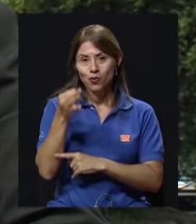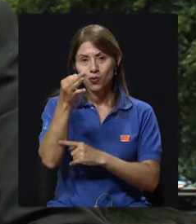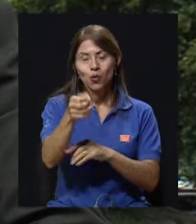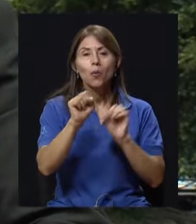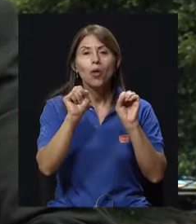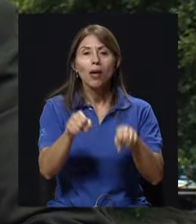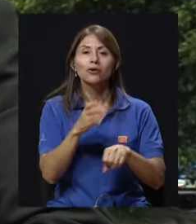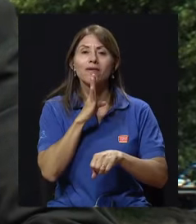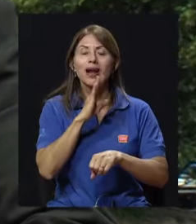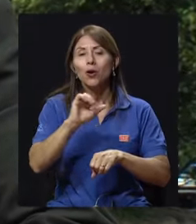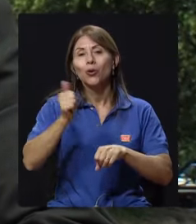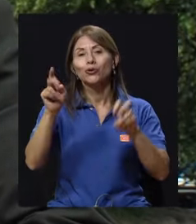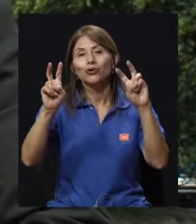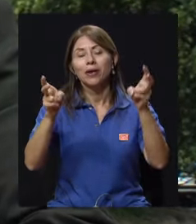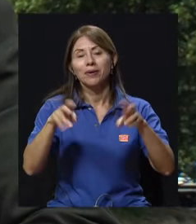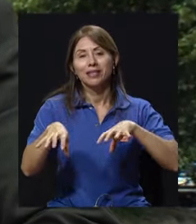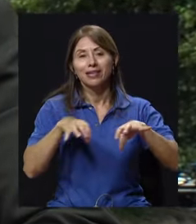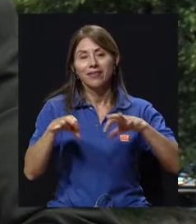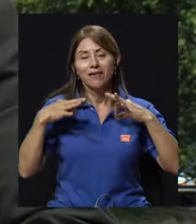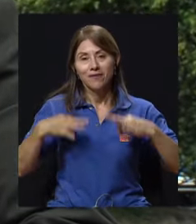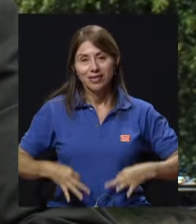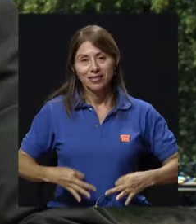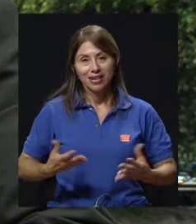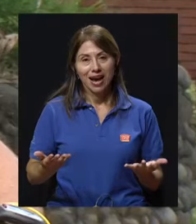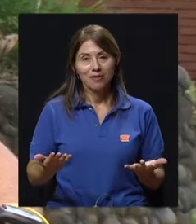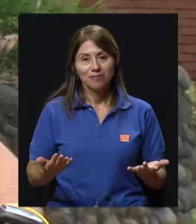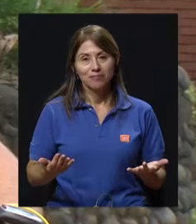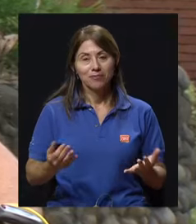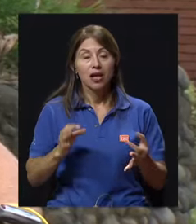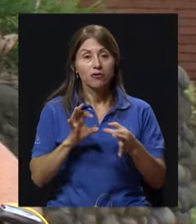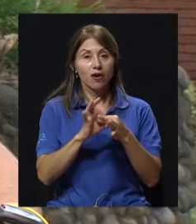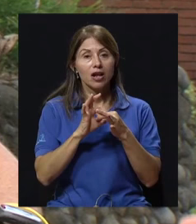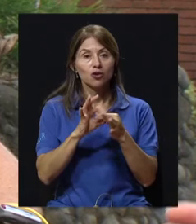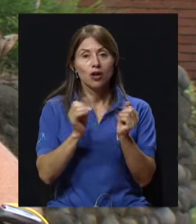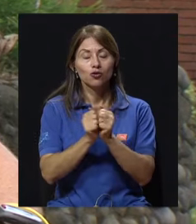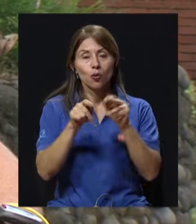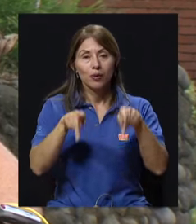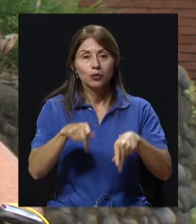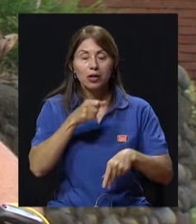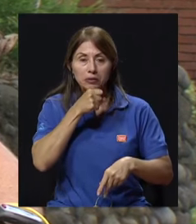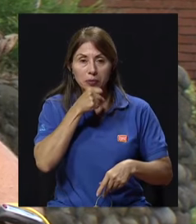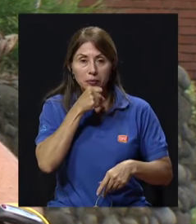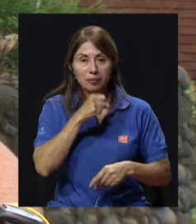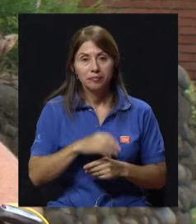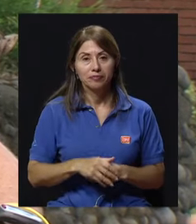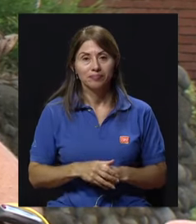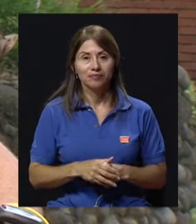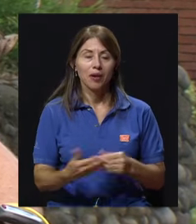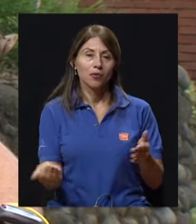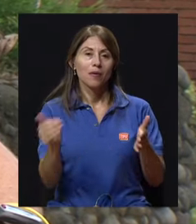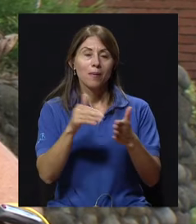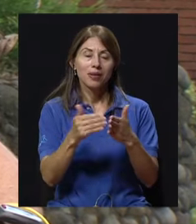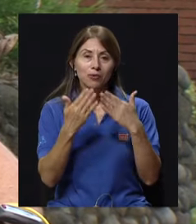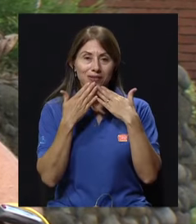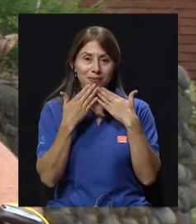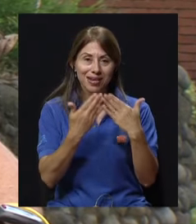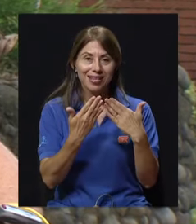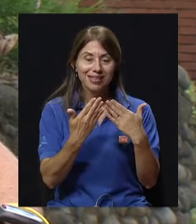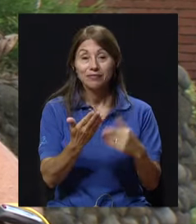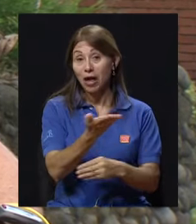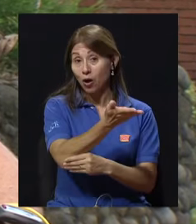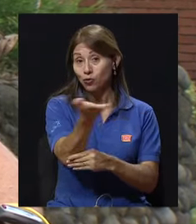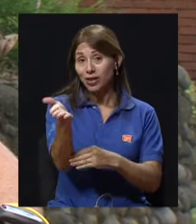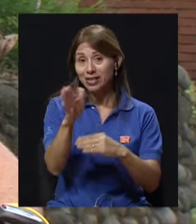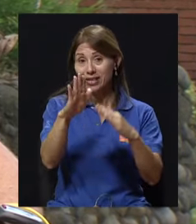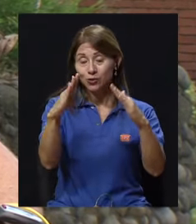tocar algunos otros temas de actividad física y relacionados al adulto mayor, ¿verdad? Nuevamente, muchísimas gracias